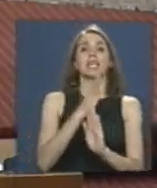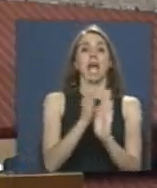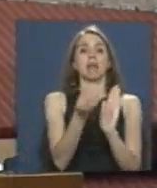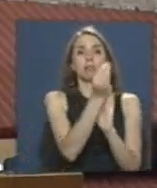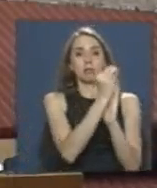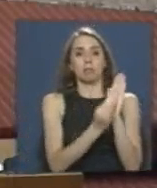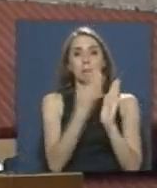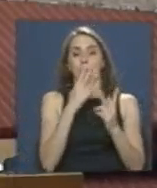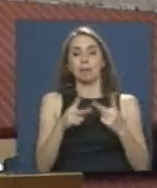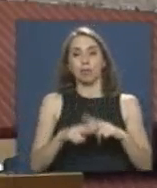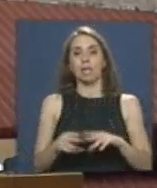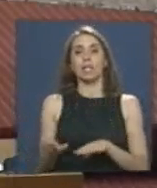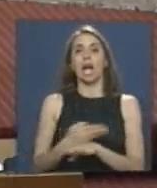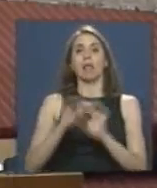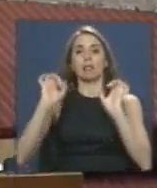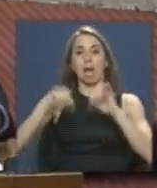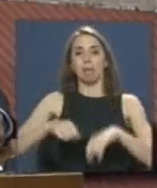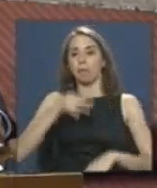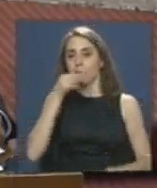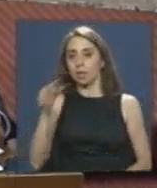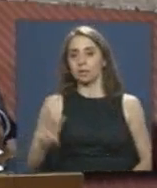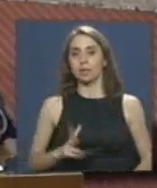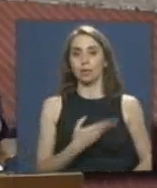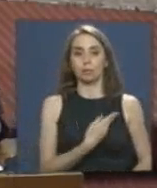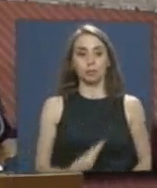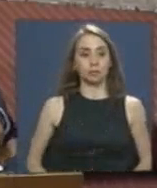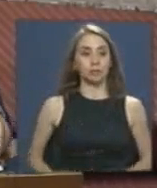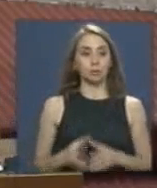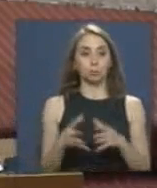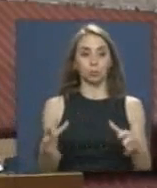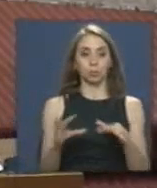aprobación. He dicho, señor Presidente, muchas gracias.